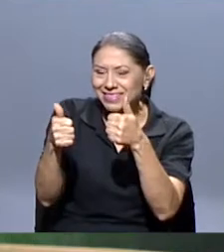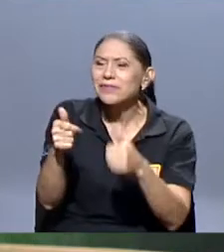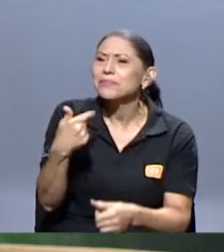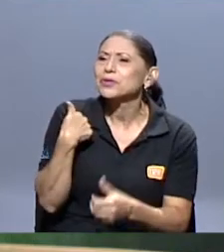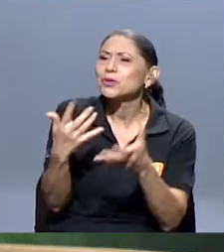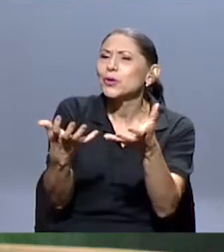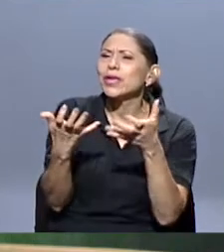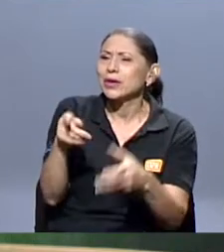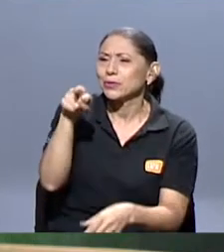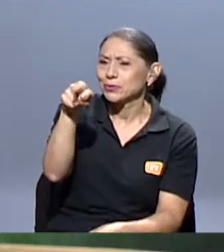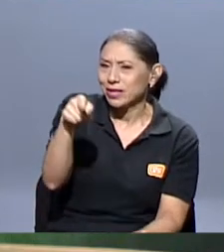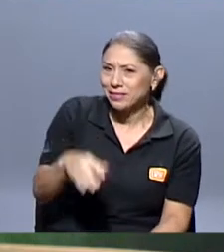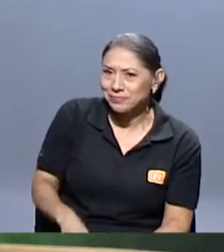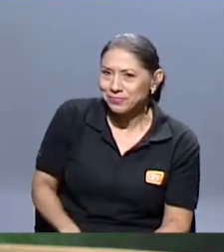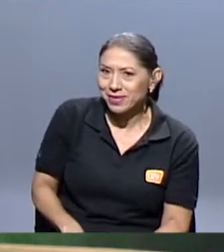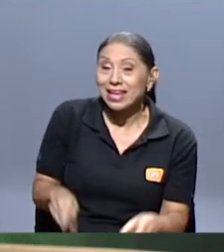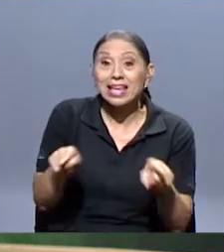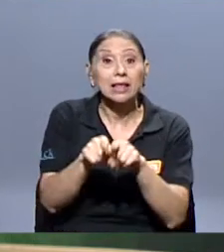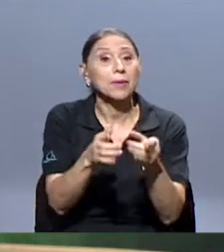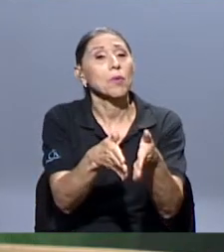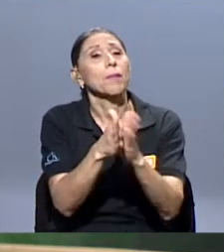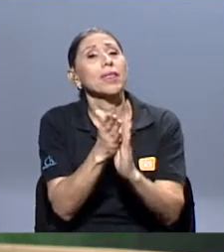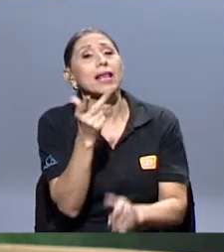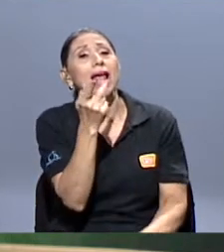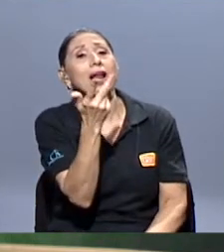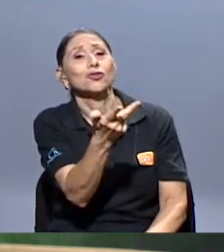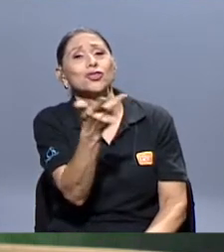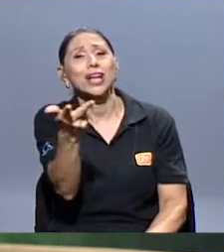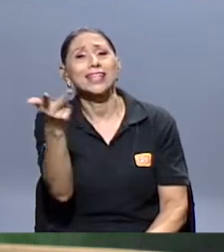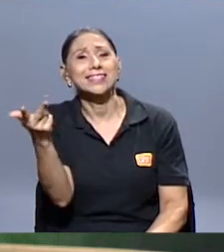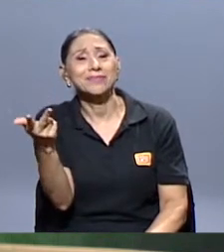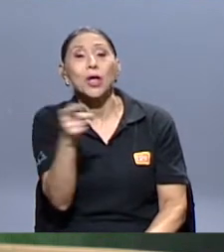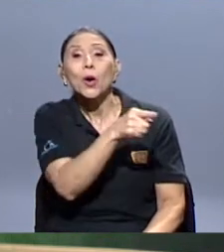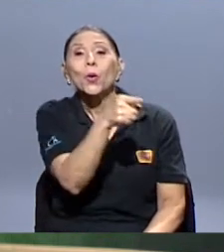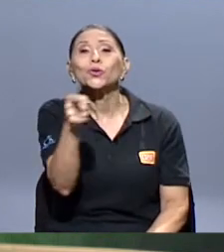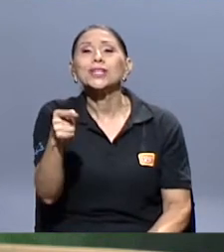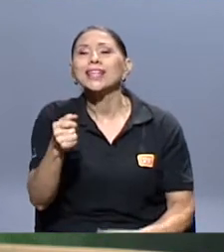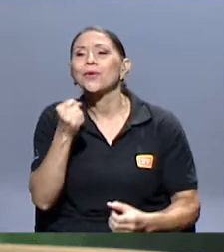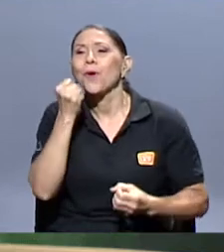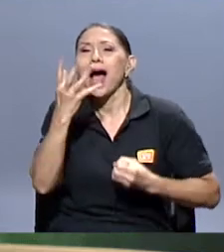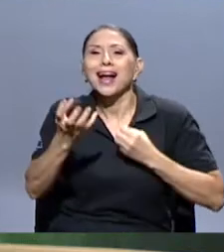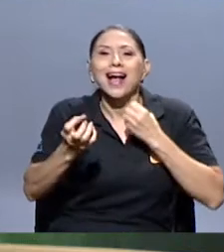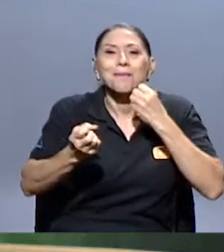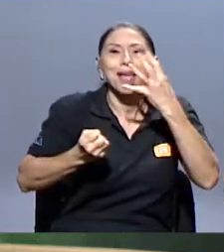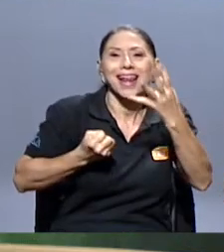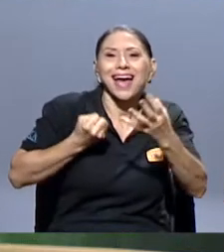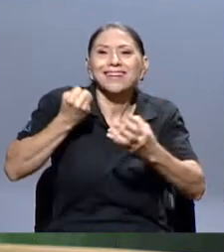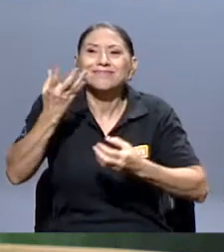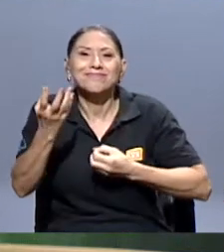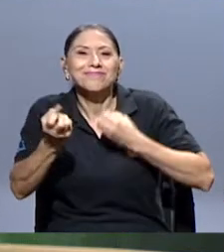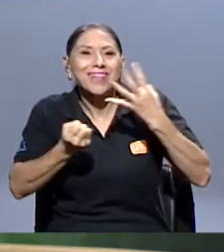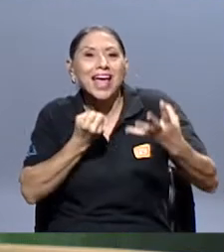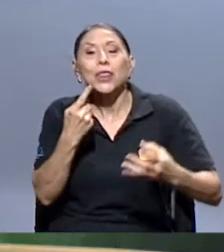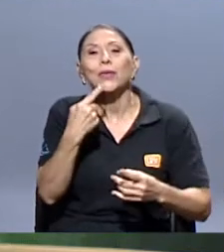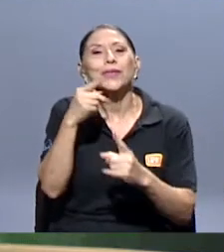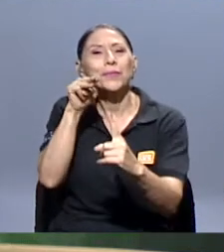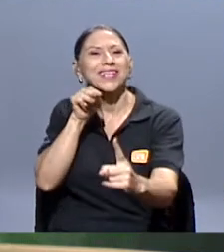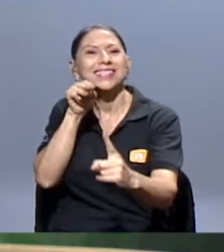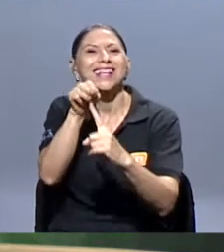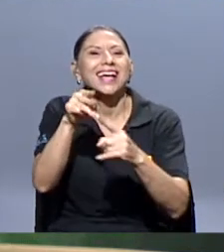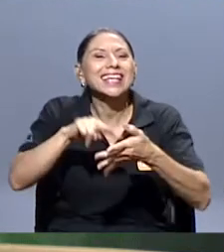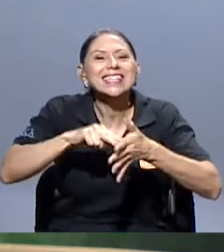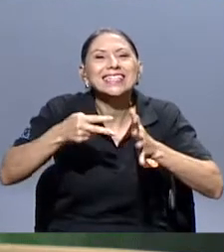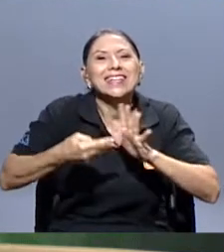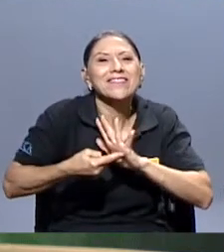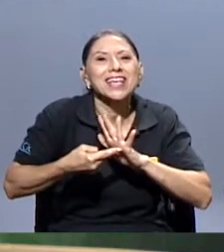y le voy a pedir eso a los tres, quiero que Acapela nos dé un mensaje a tono de lo que significa, a